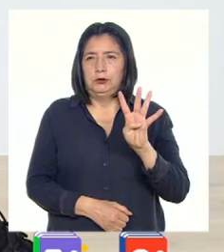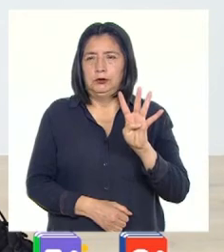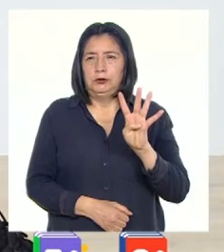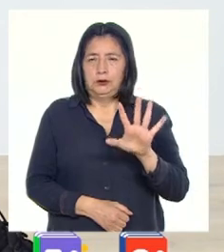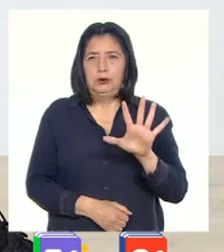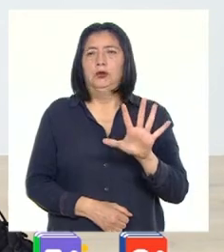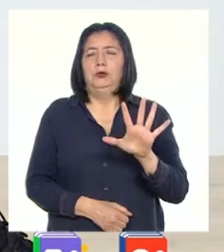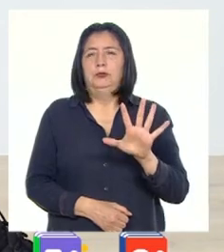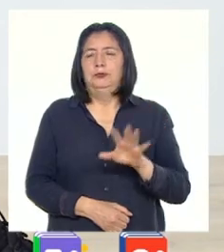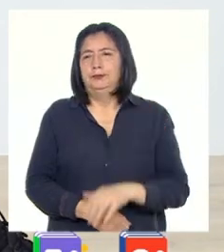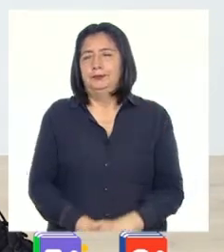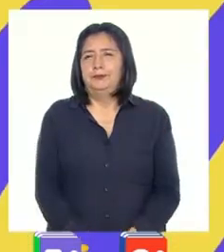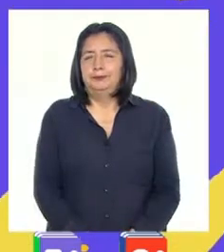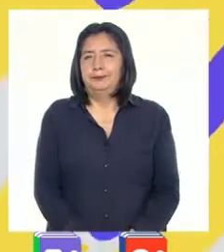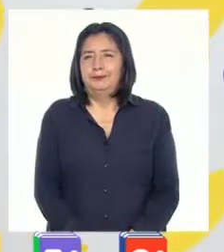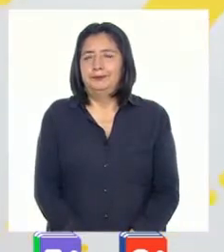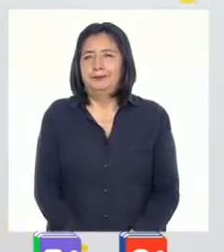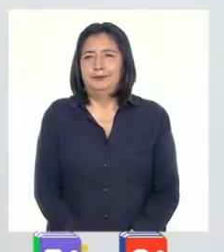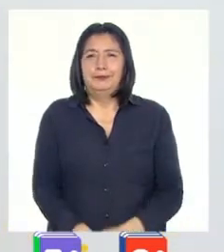Cinco.